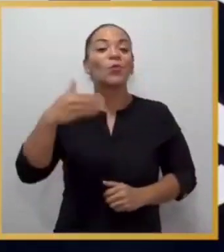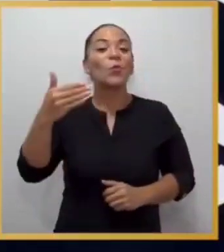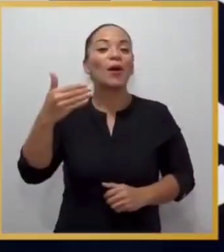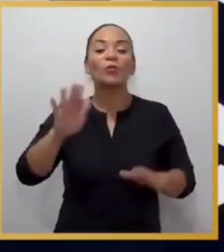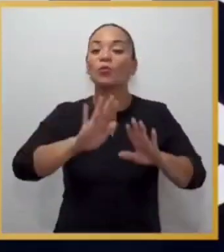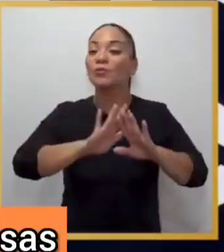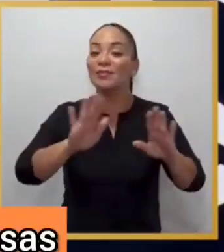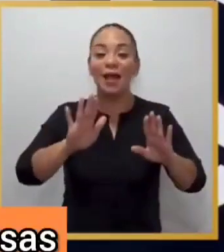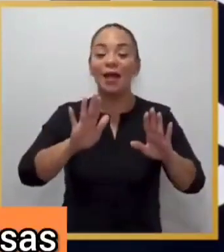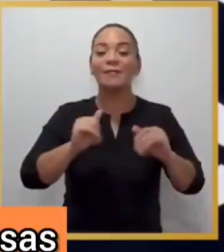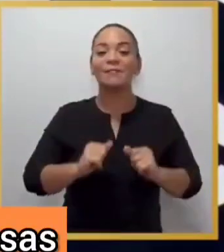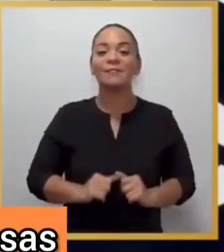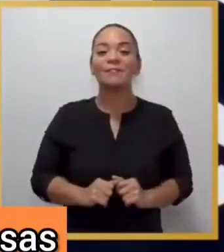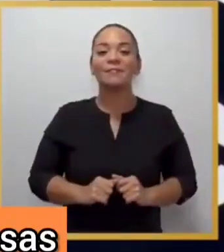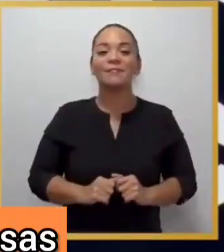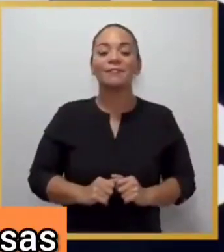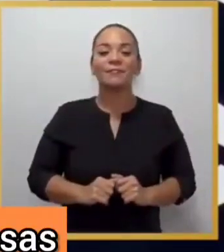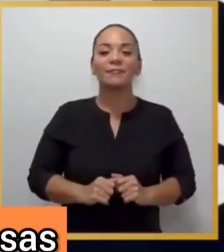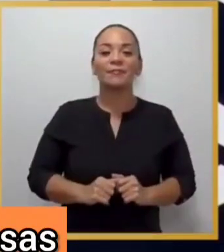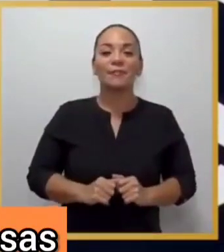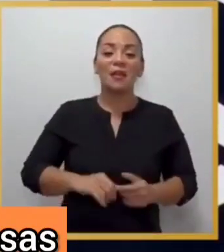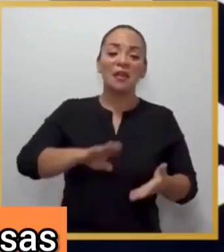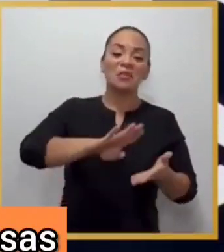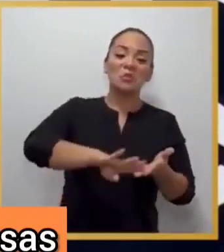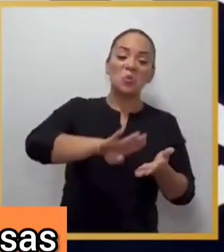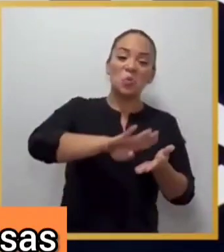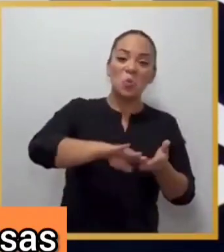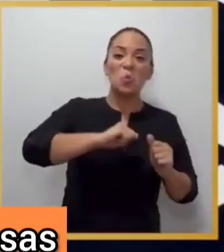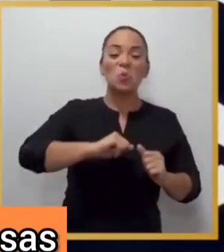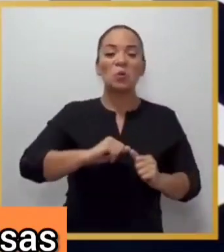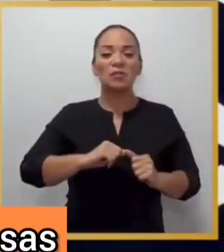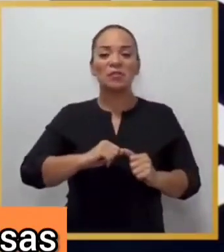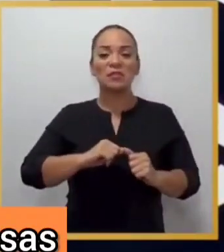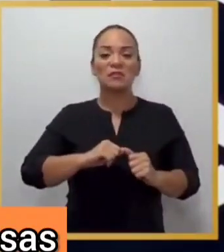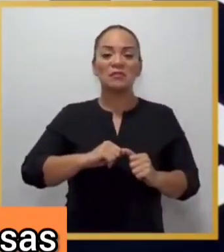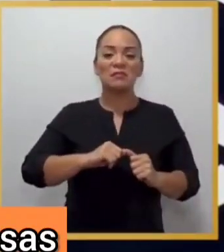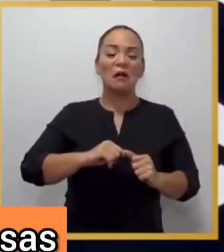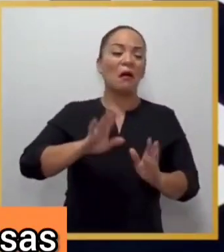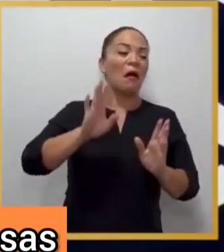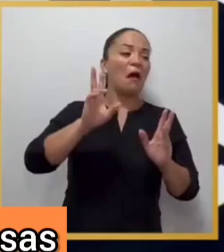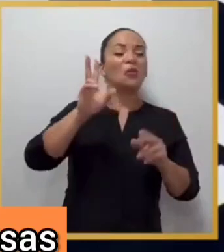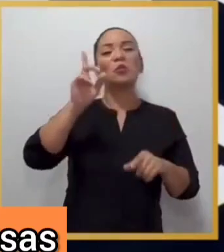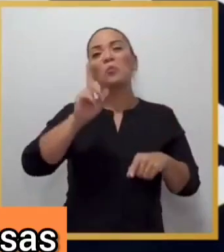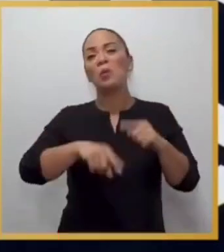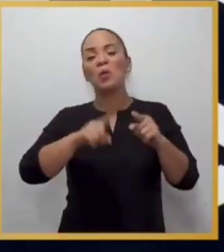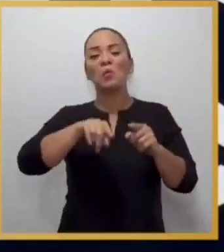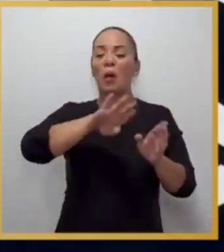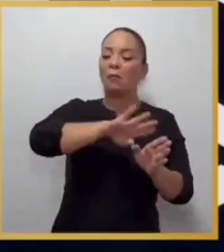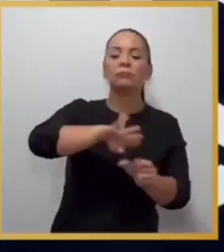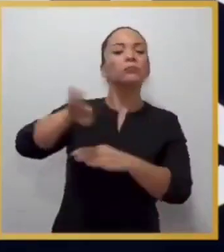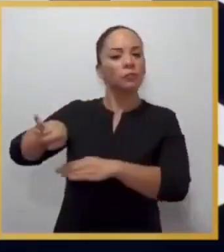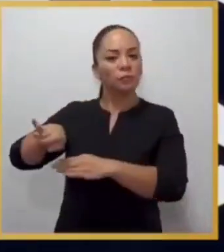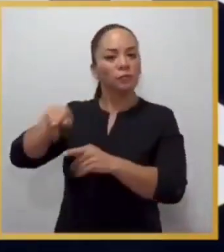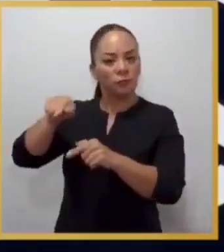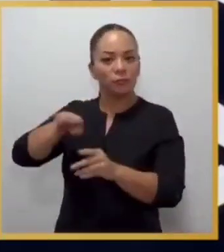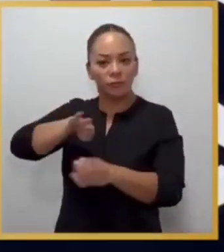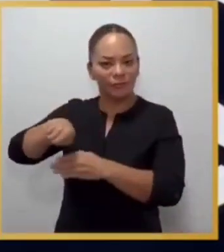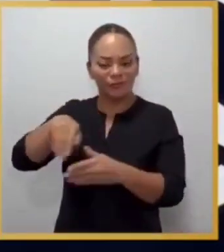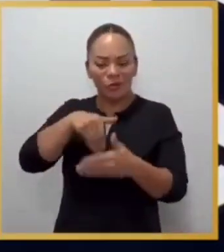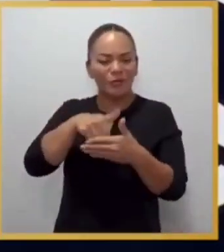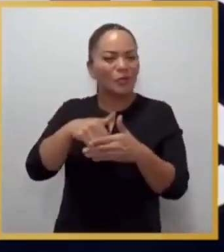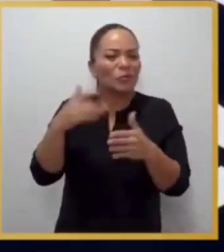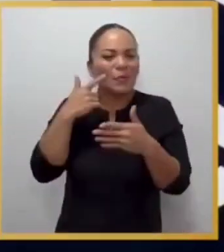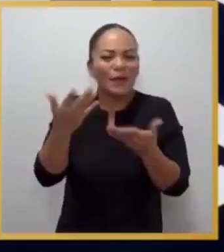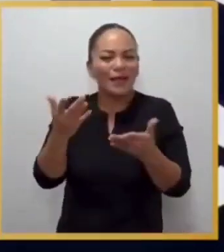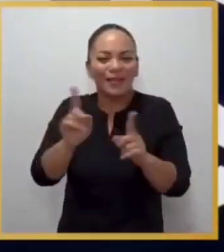cuando se dejan de lado los pretextos y las excusas, los obstáculos